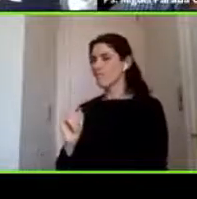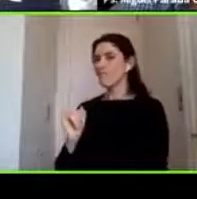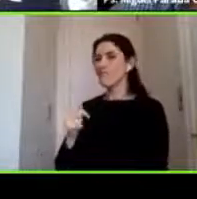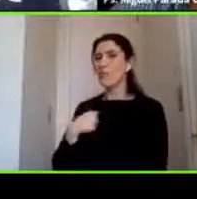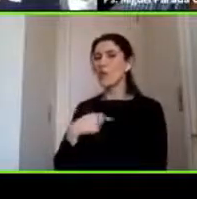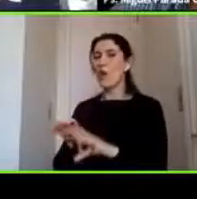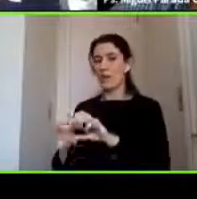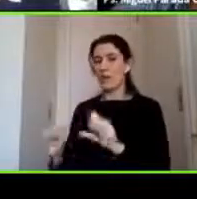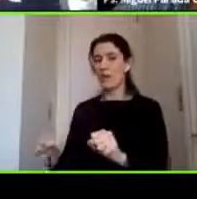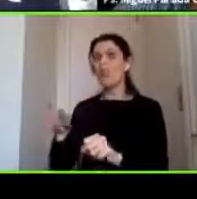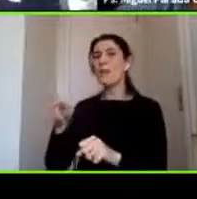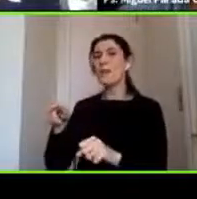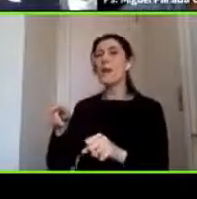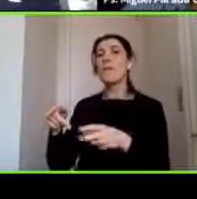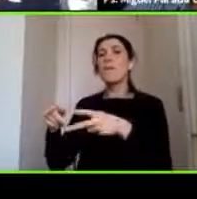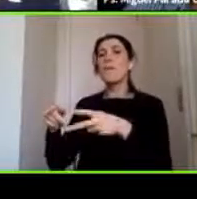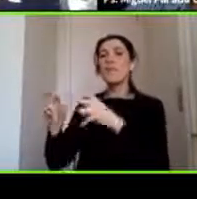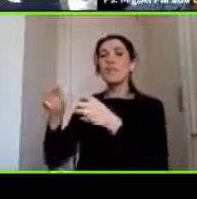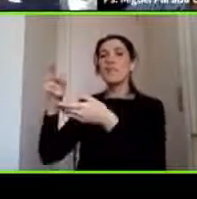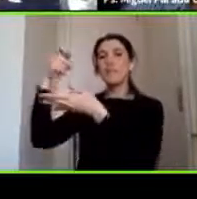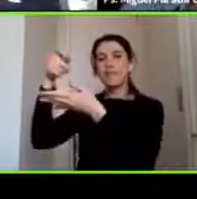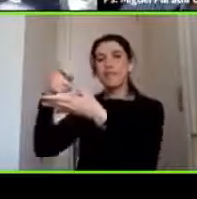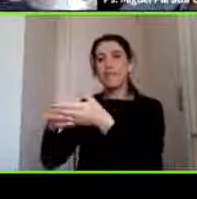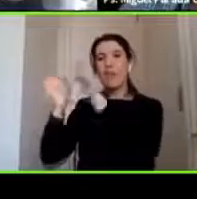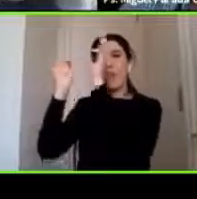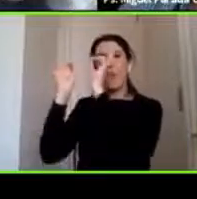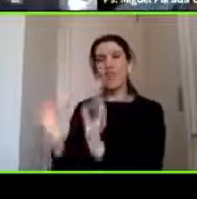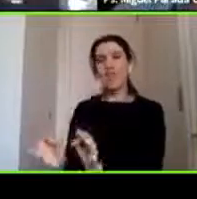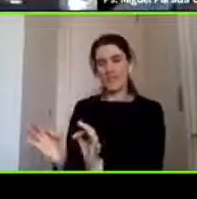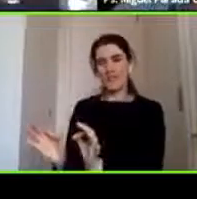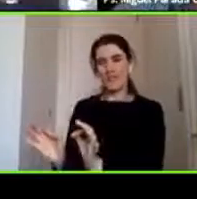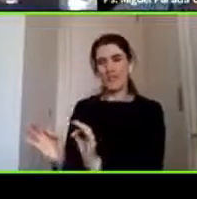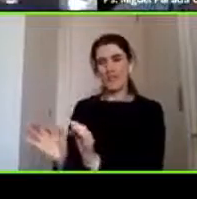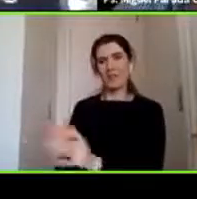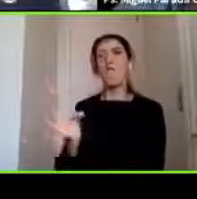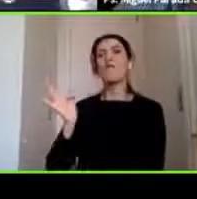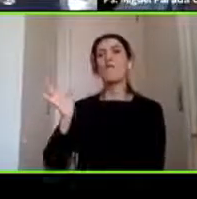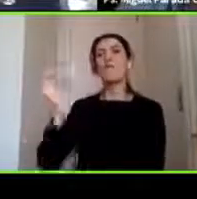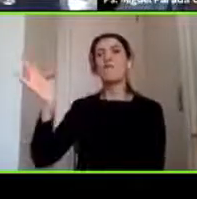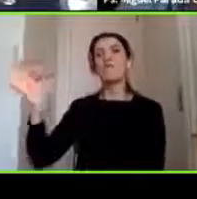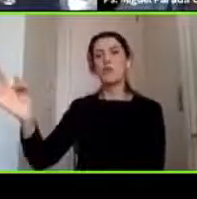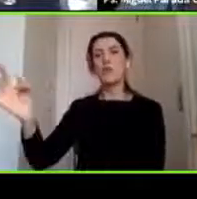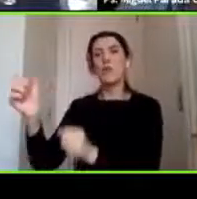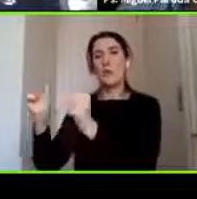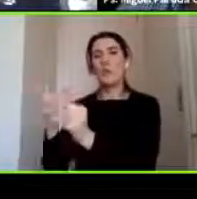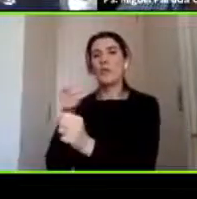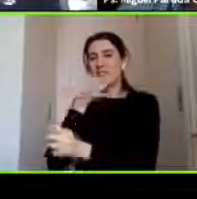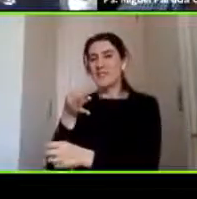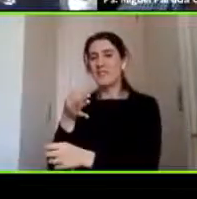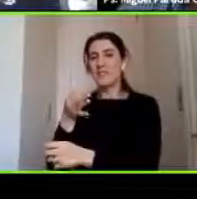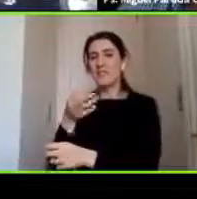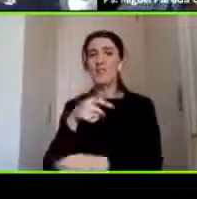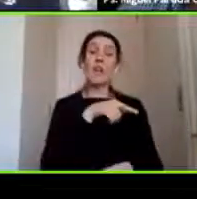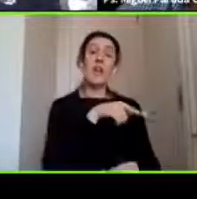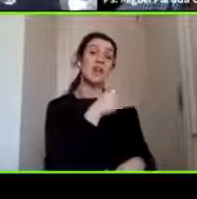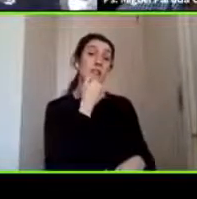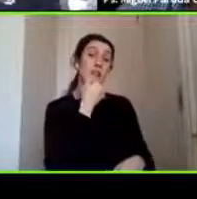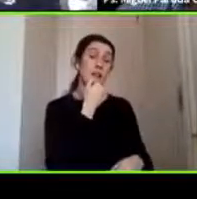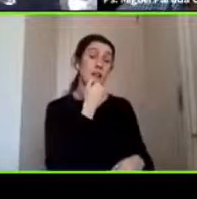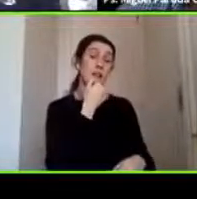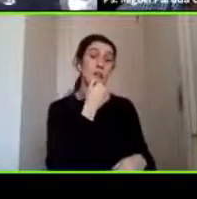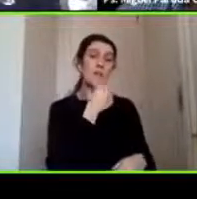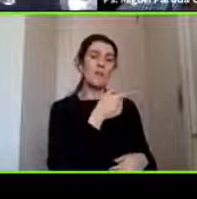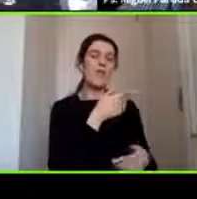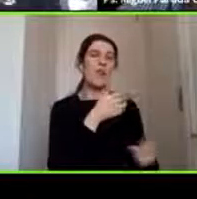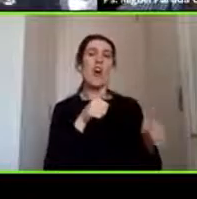no dar pronóstico ni evoluciones y desde ahí orientar también las intervenciones cuál es el rol